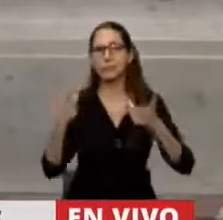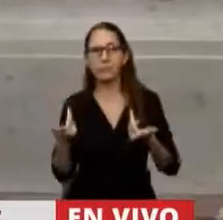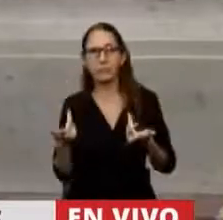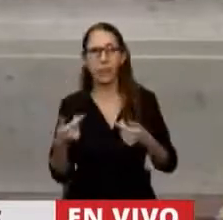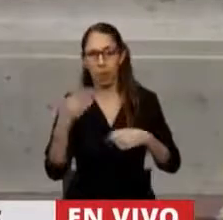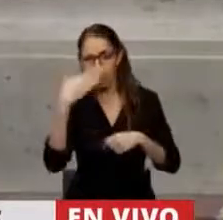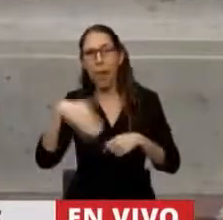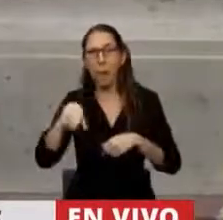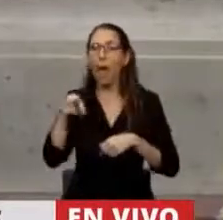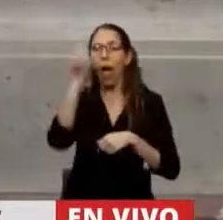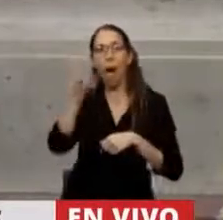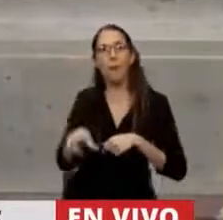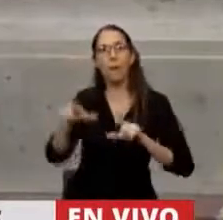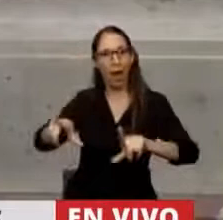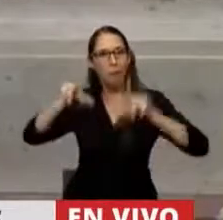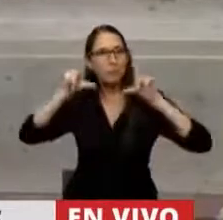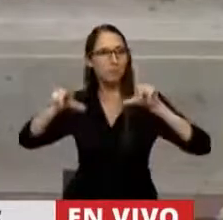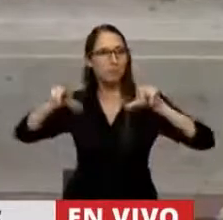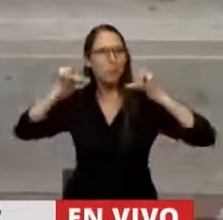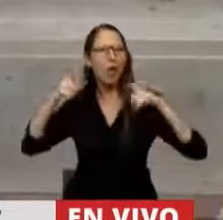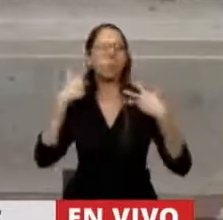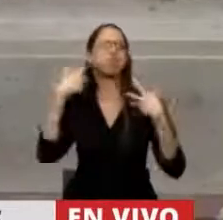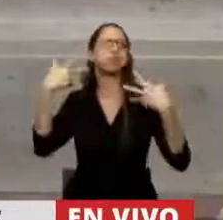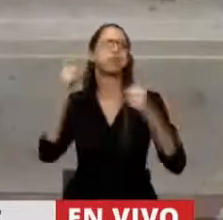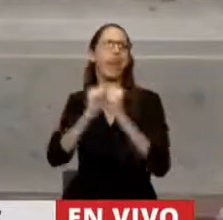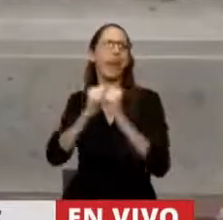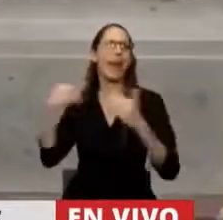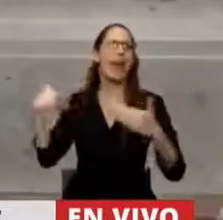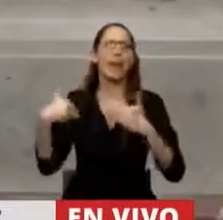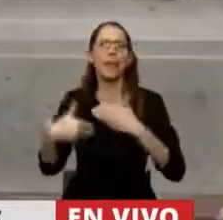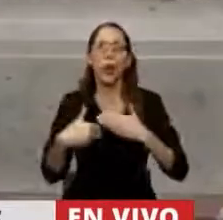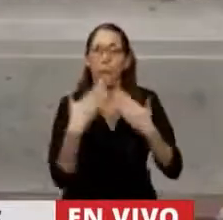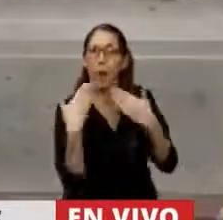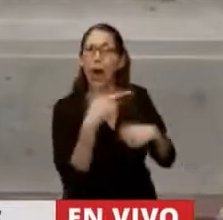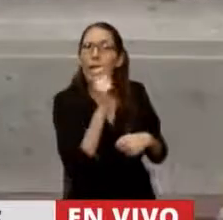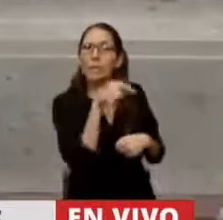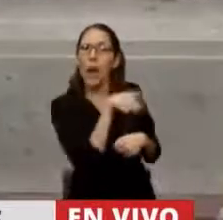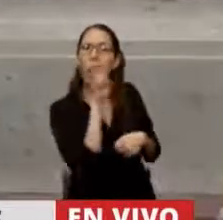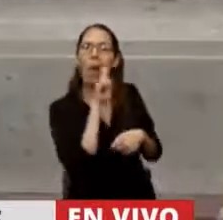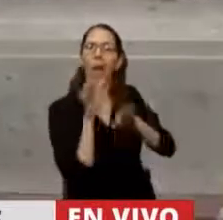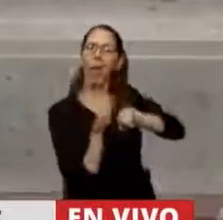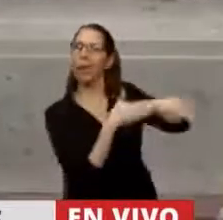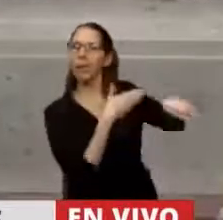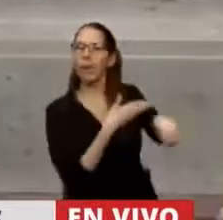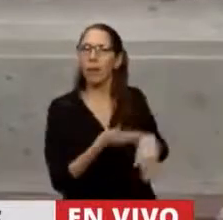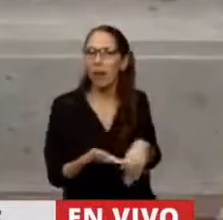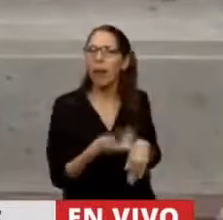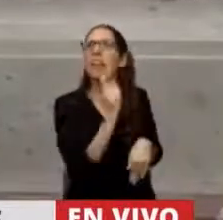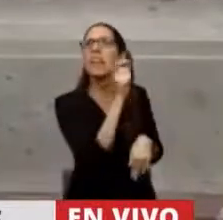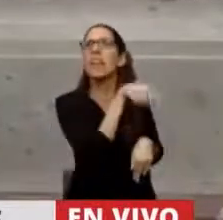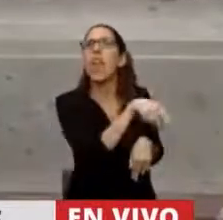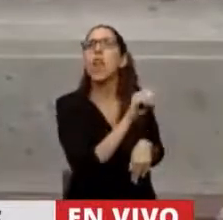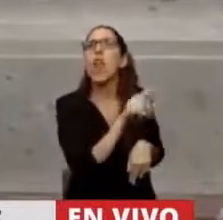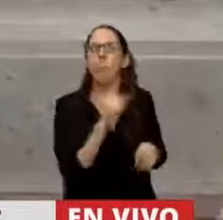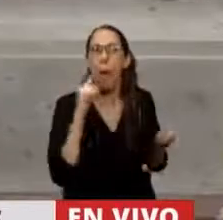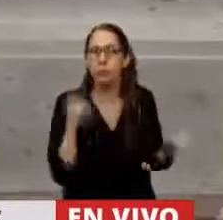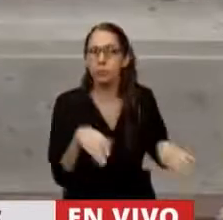figuran en la historia, dejando detrás a esas mujeres sepultadas en el anonimato.